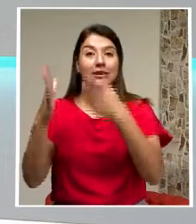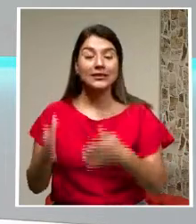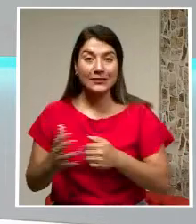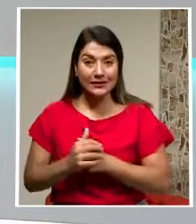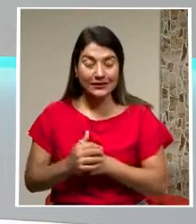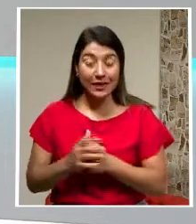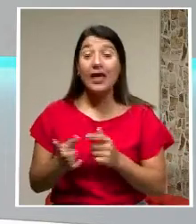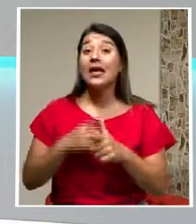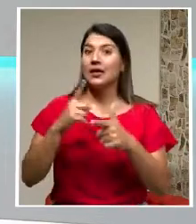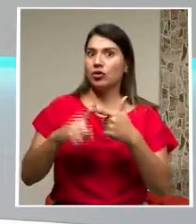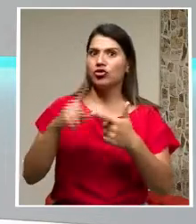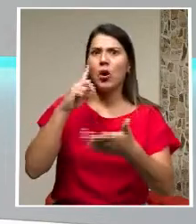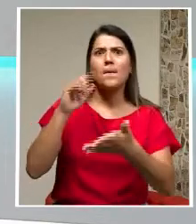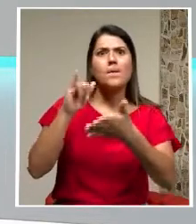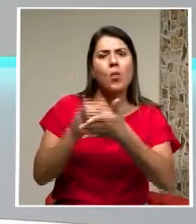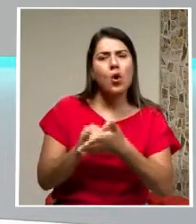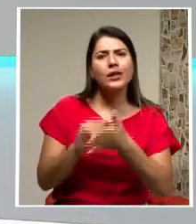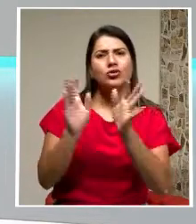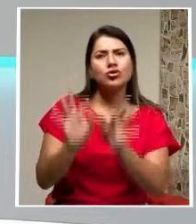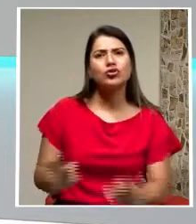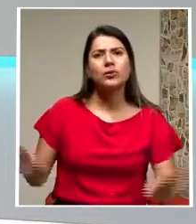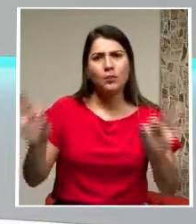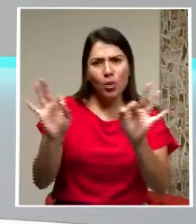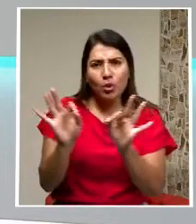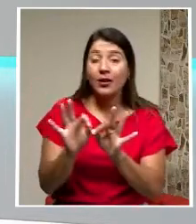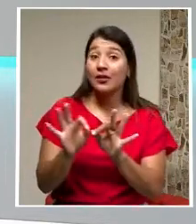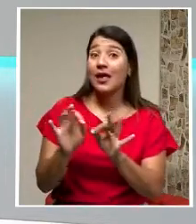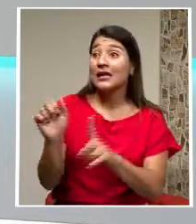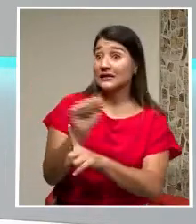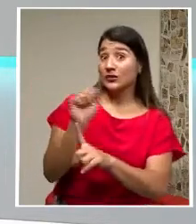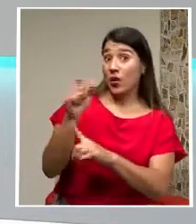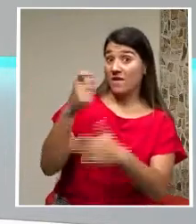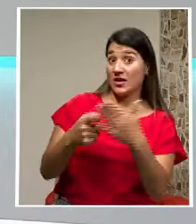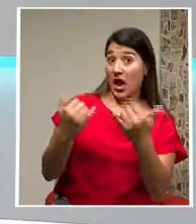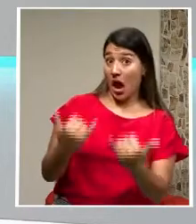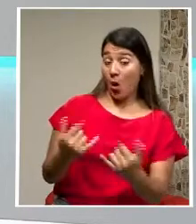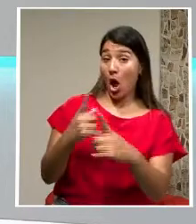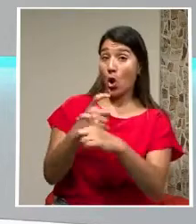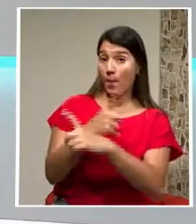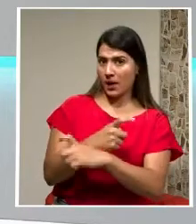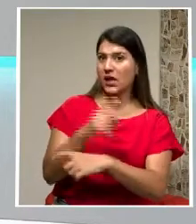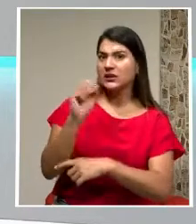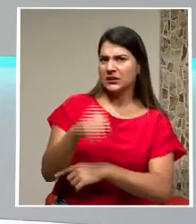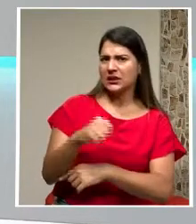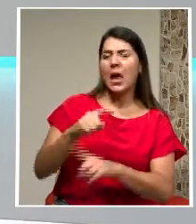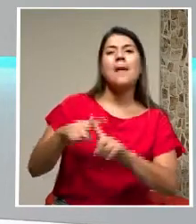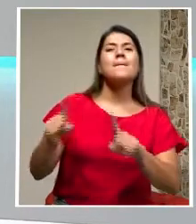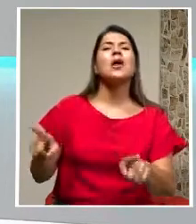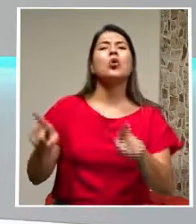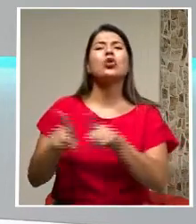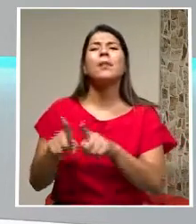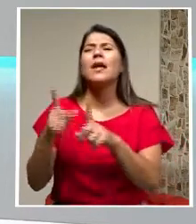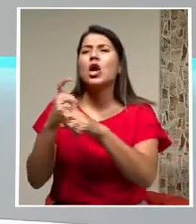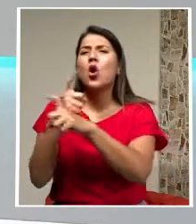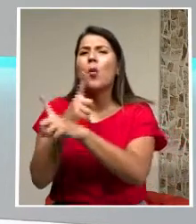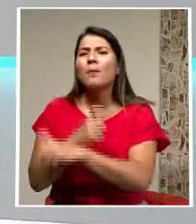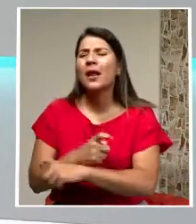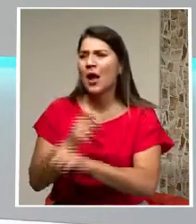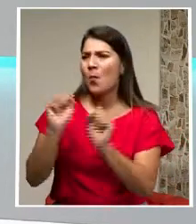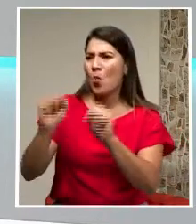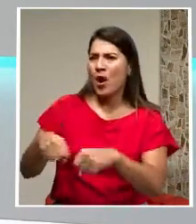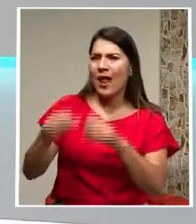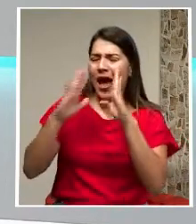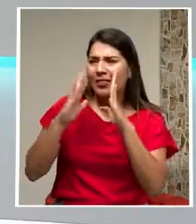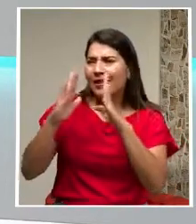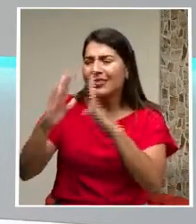relevante Que la situación fiscal Es compleja Pero también compleja Es la atención De una serie De demandas Y de desafíos